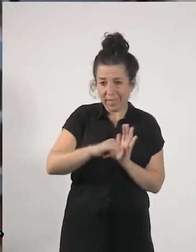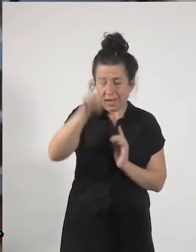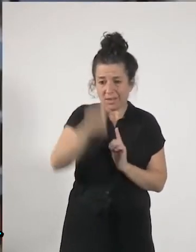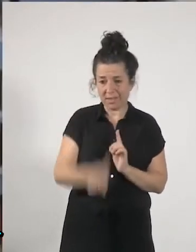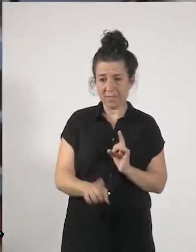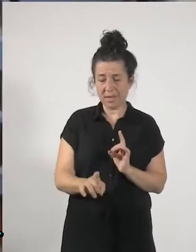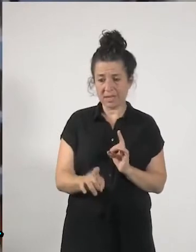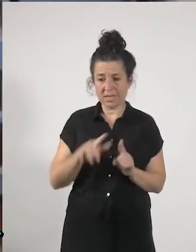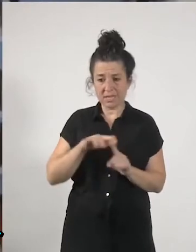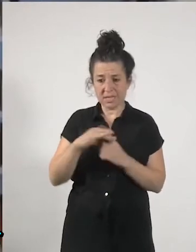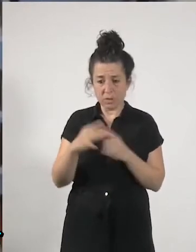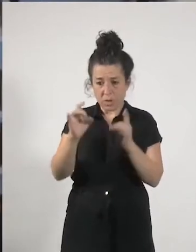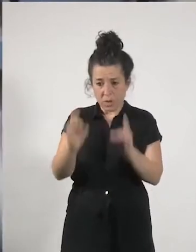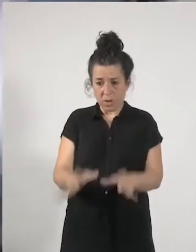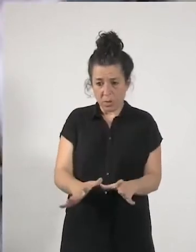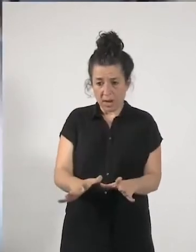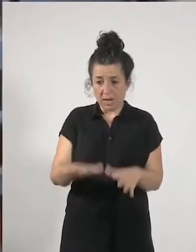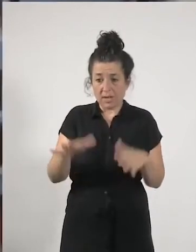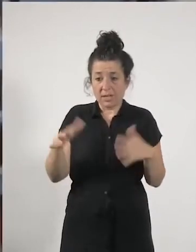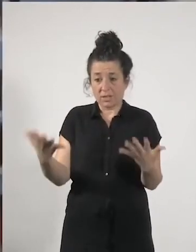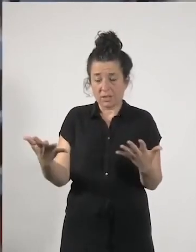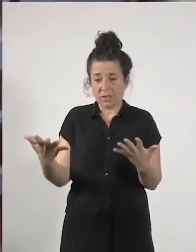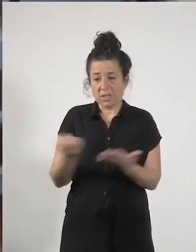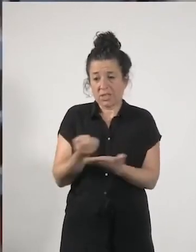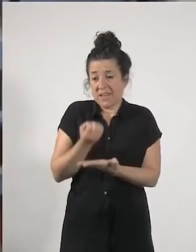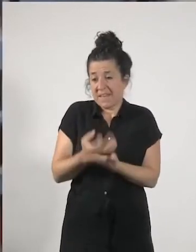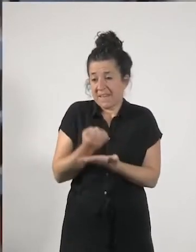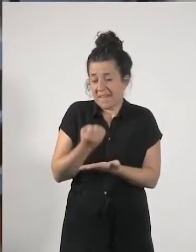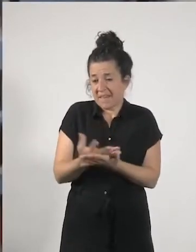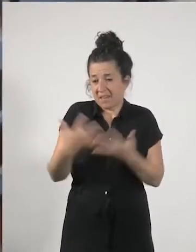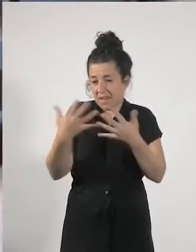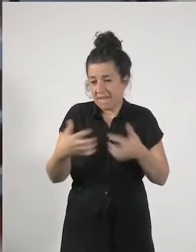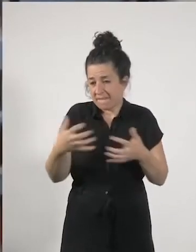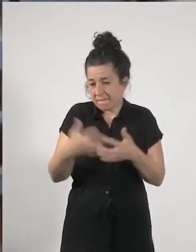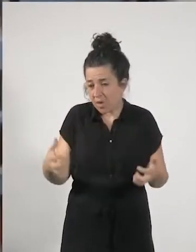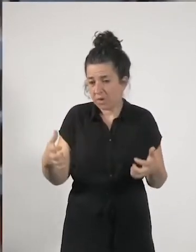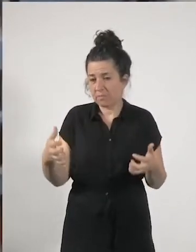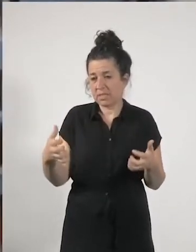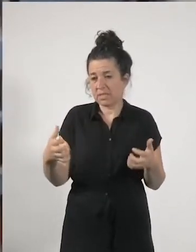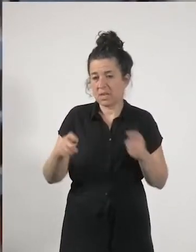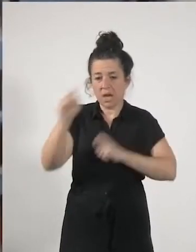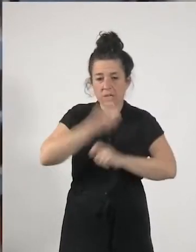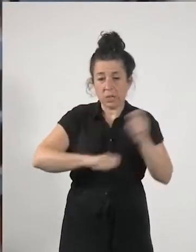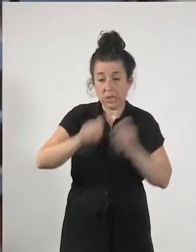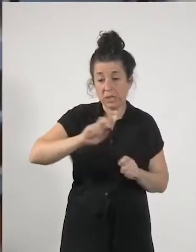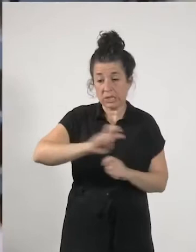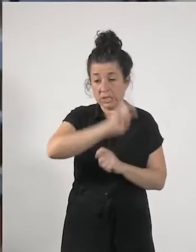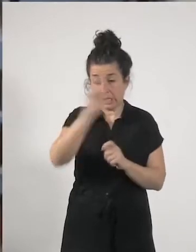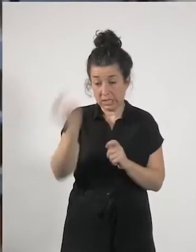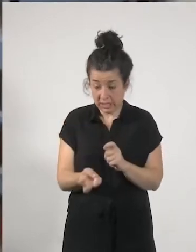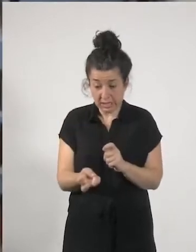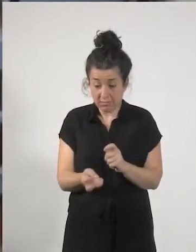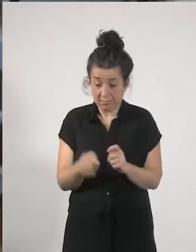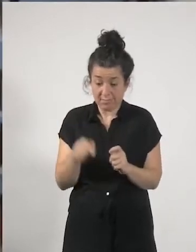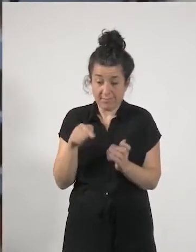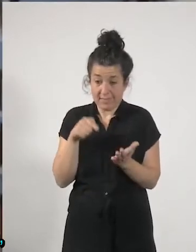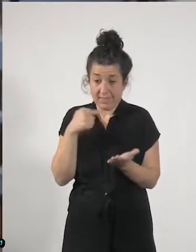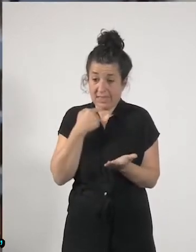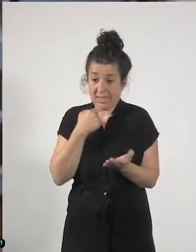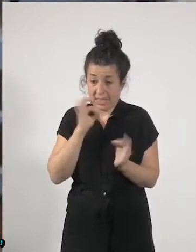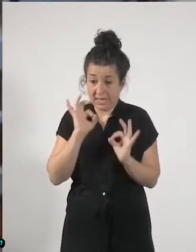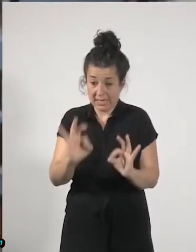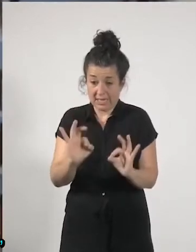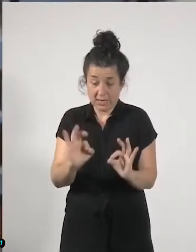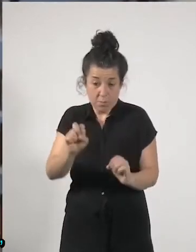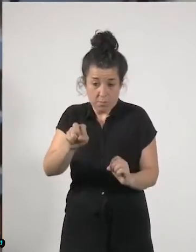es lo que vienen a decir pues informes de que han sacado pues diferentes asociaciones ¿no? entonces eso pone un lado luego